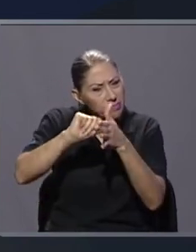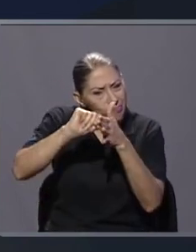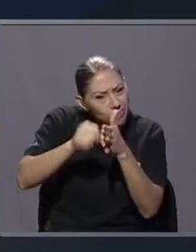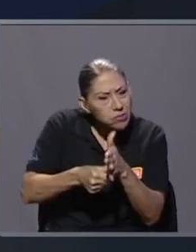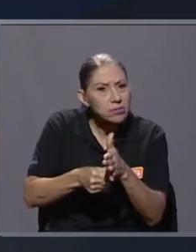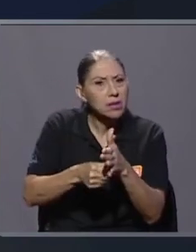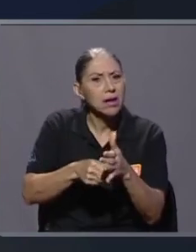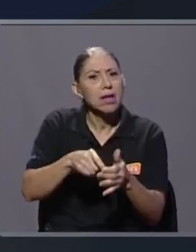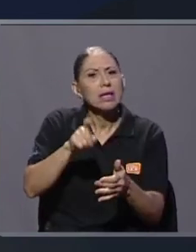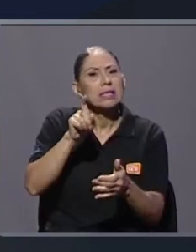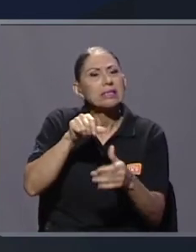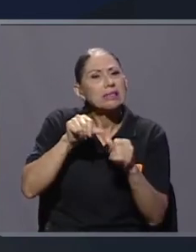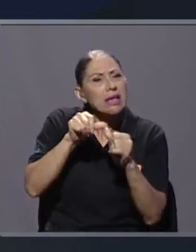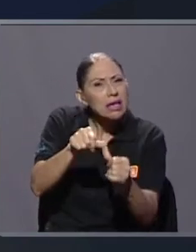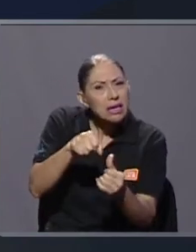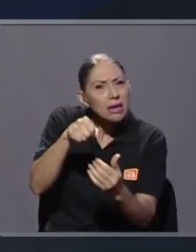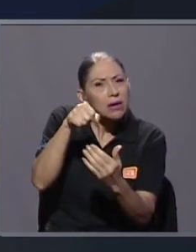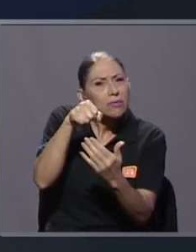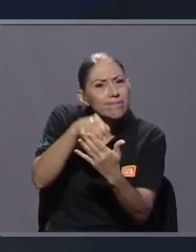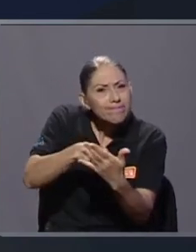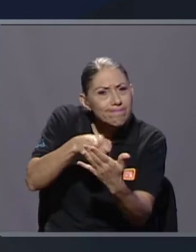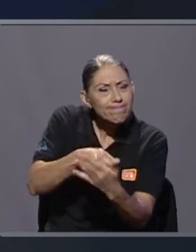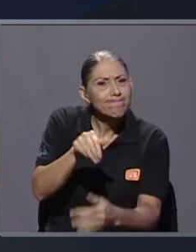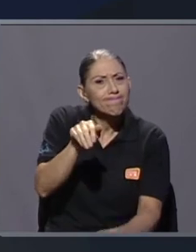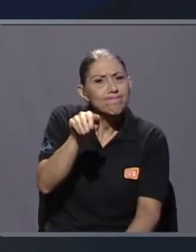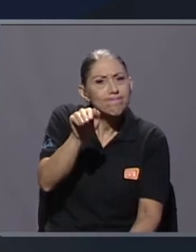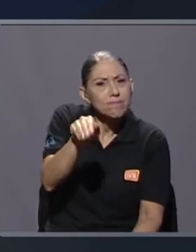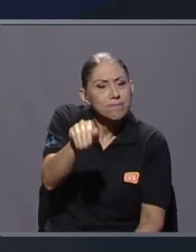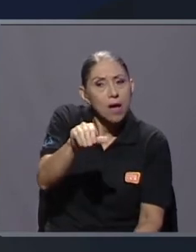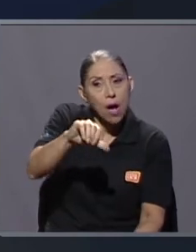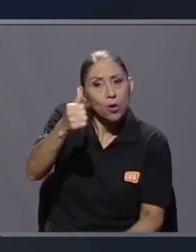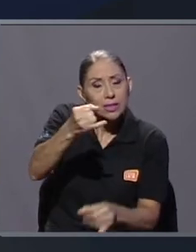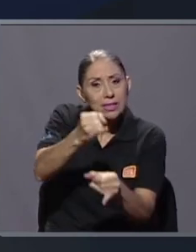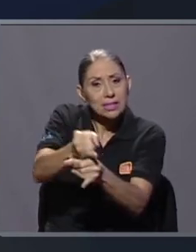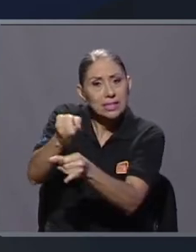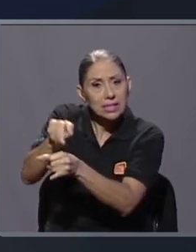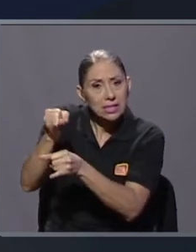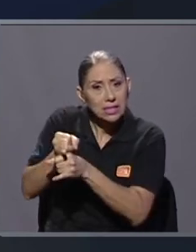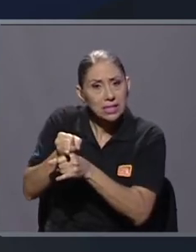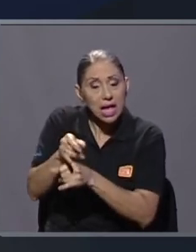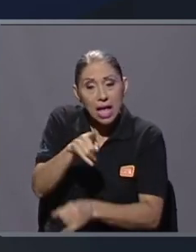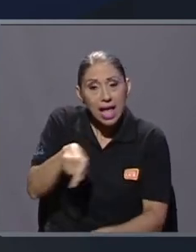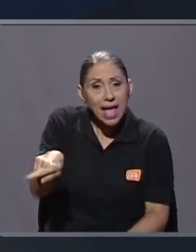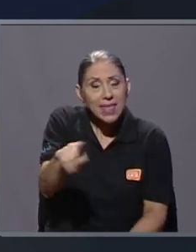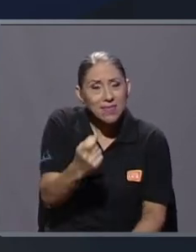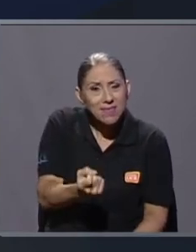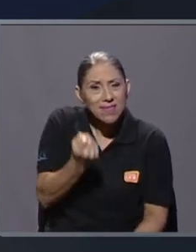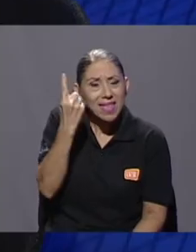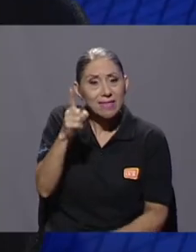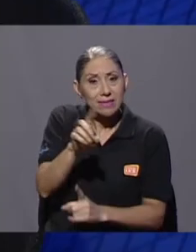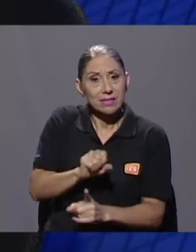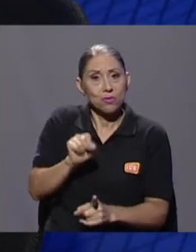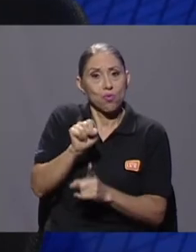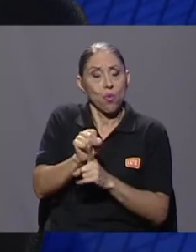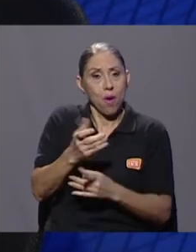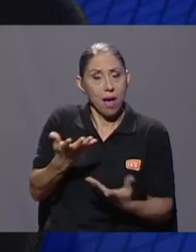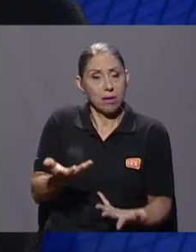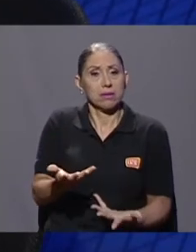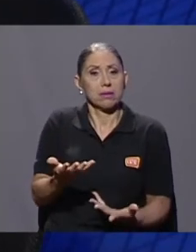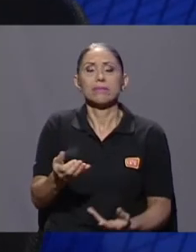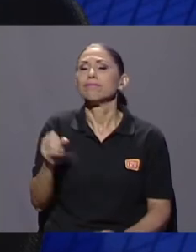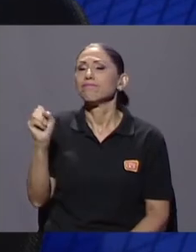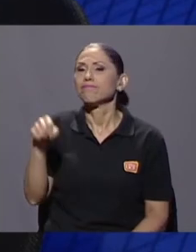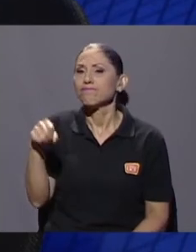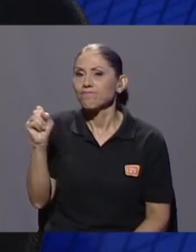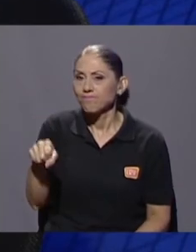otras instancias para que entiendan un poco las dinámicas de nuestro gremio? Absolutamente, porque